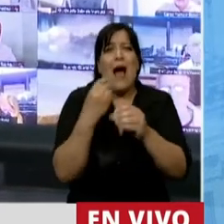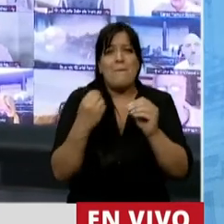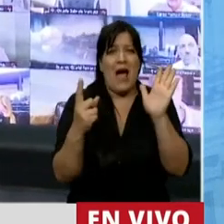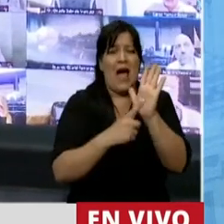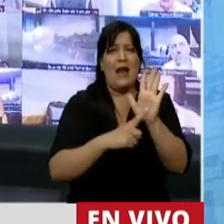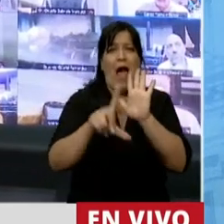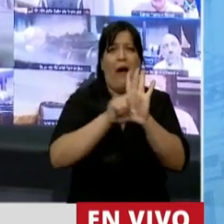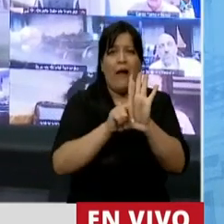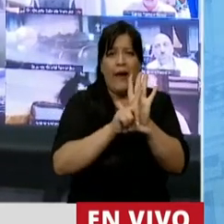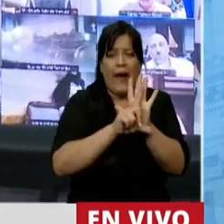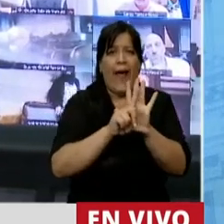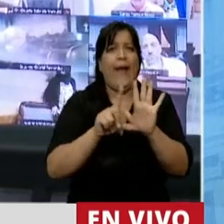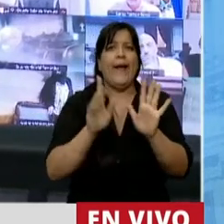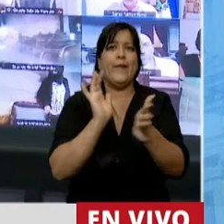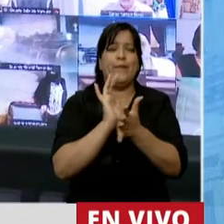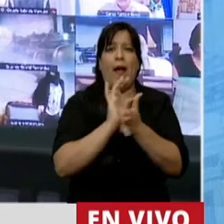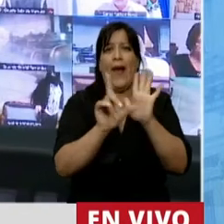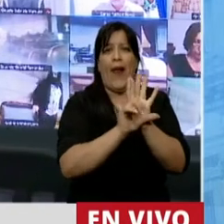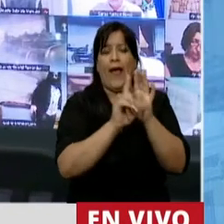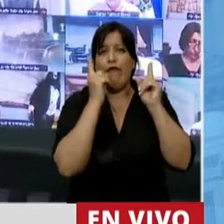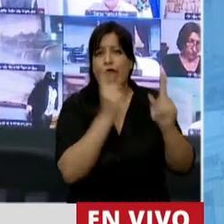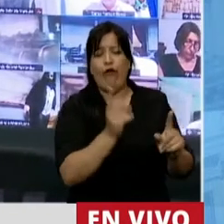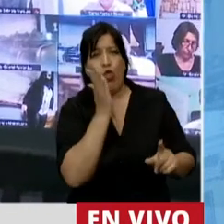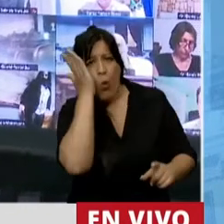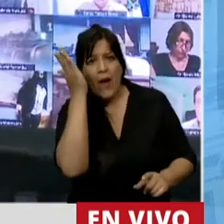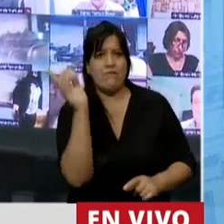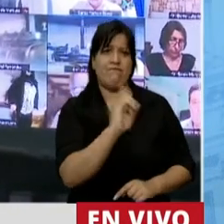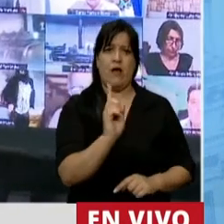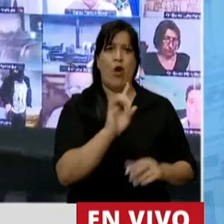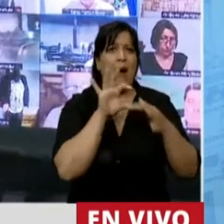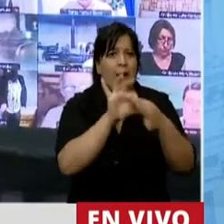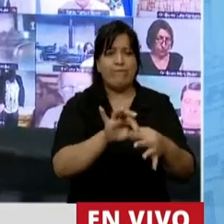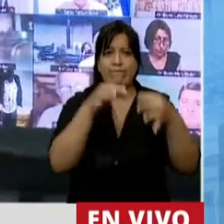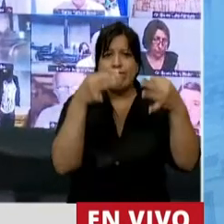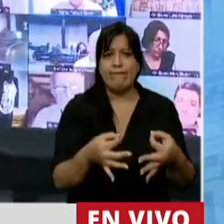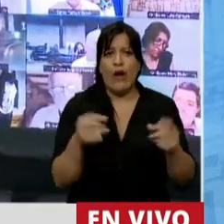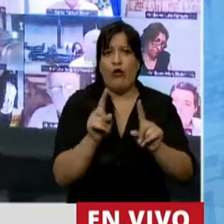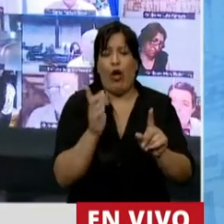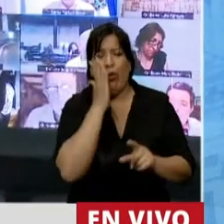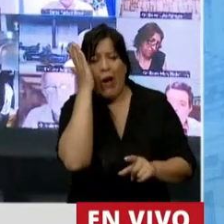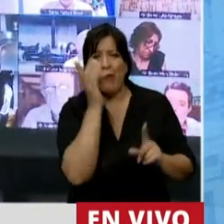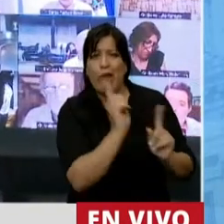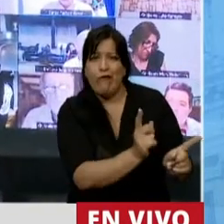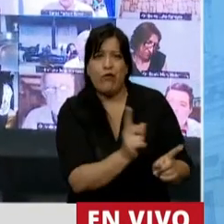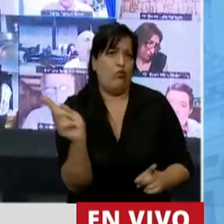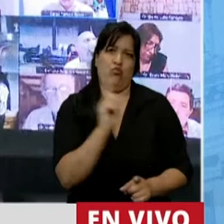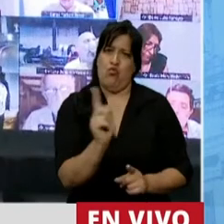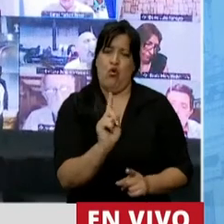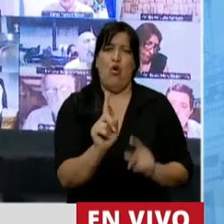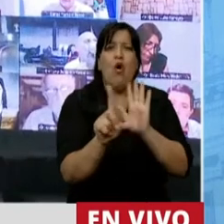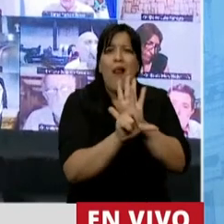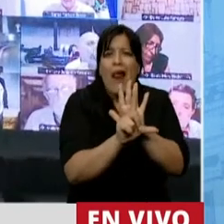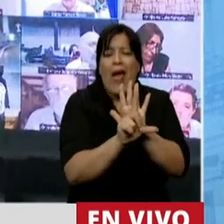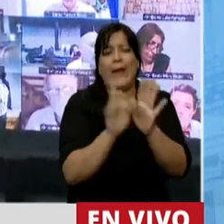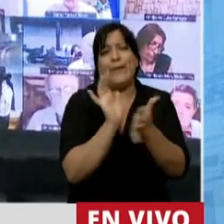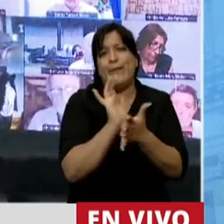no se conviertan en una ley muerta, la cual no se aplique. O peor aún, que se conviertan